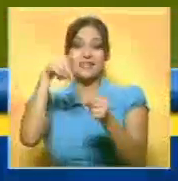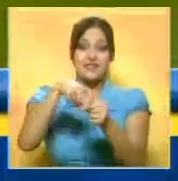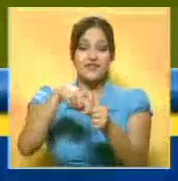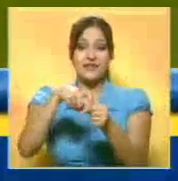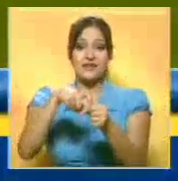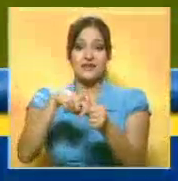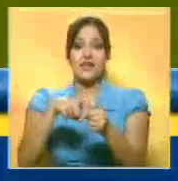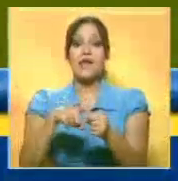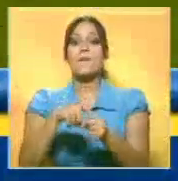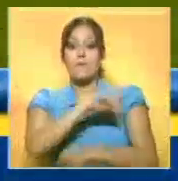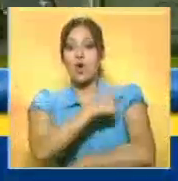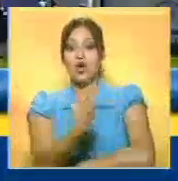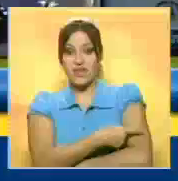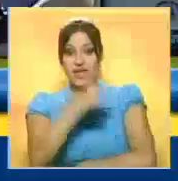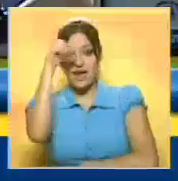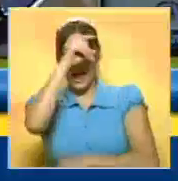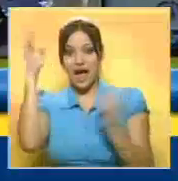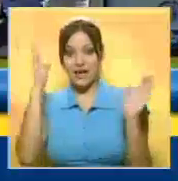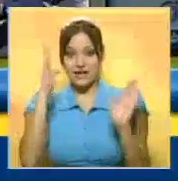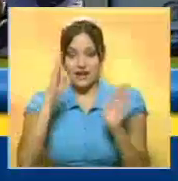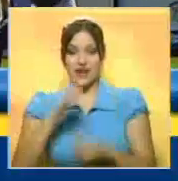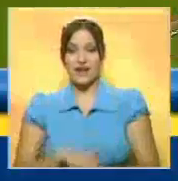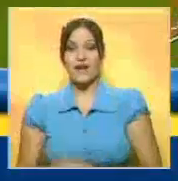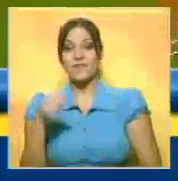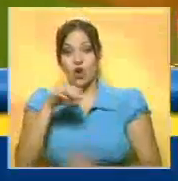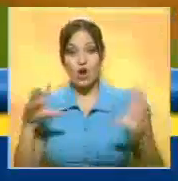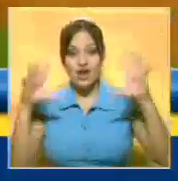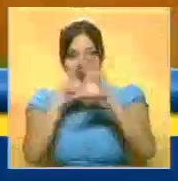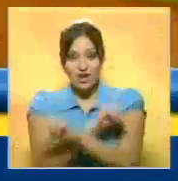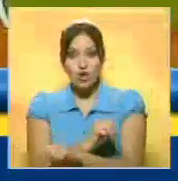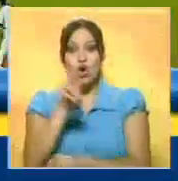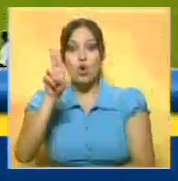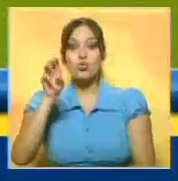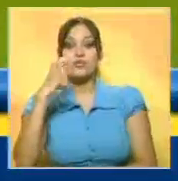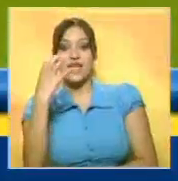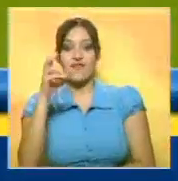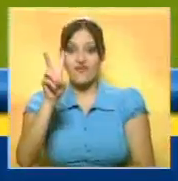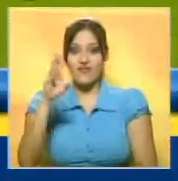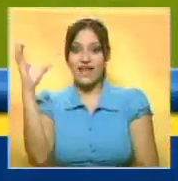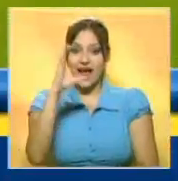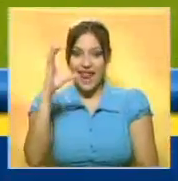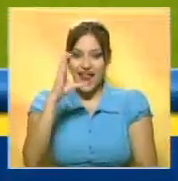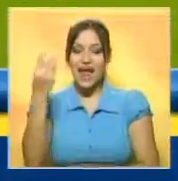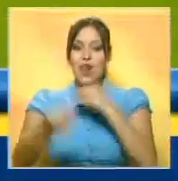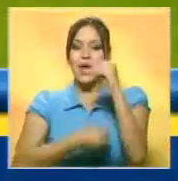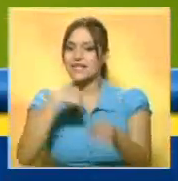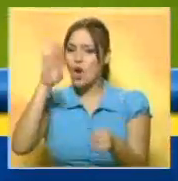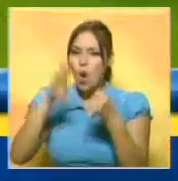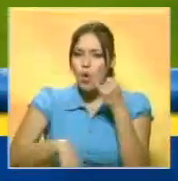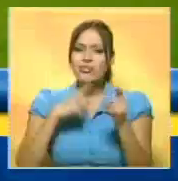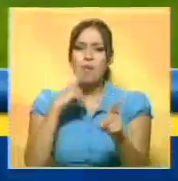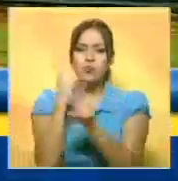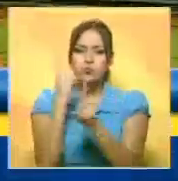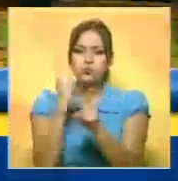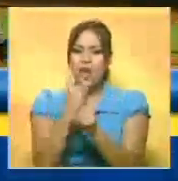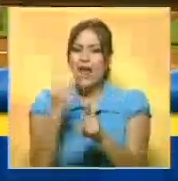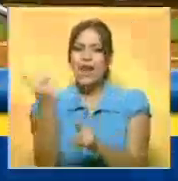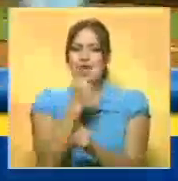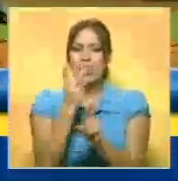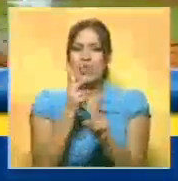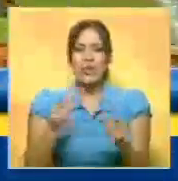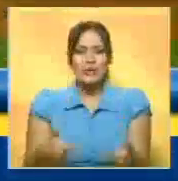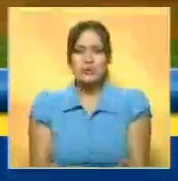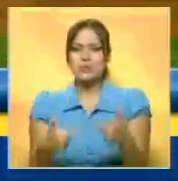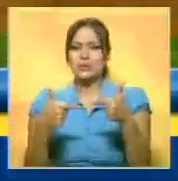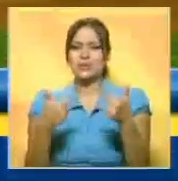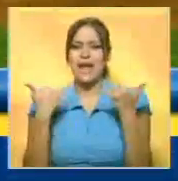que está en poder de las Águilas del Zulia. Esta noche el Estadio Universitario de Caracas albergará el último capítulo entre los eternos rivales,